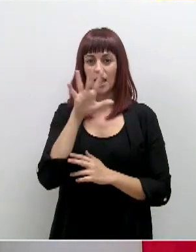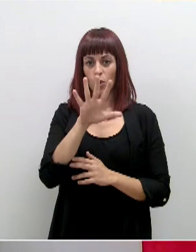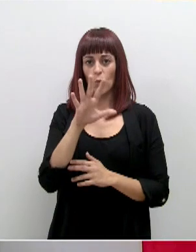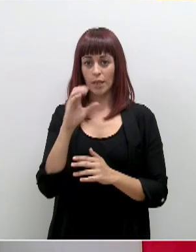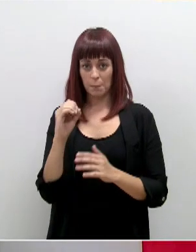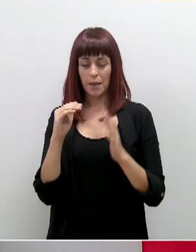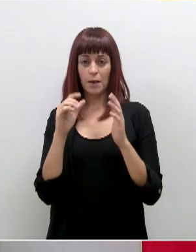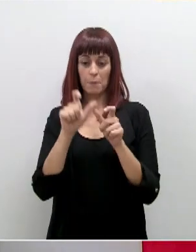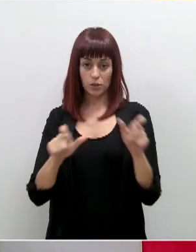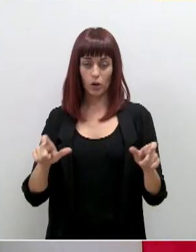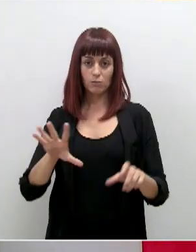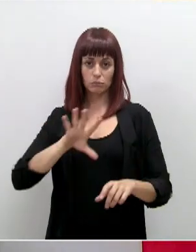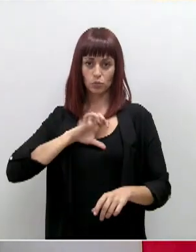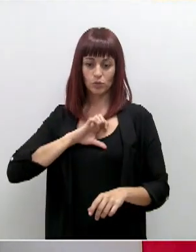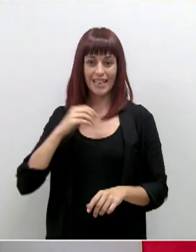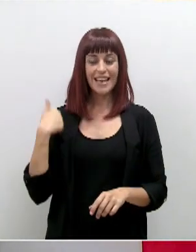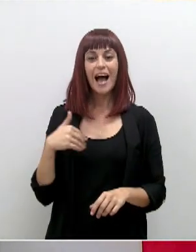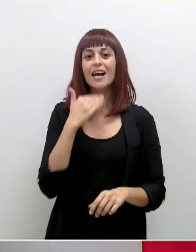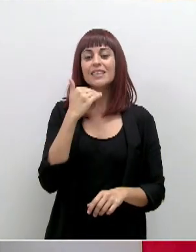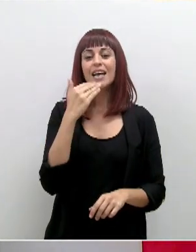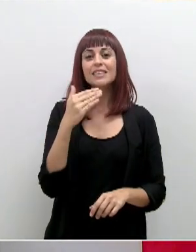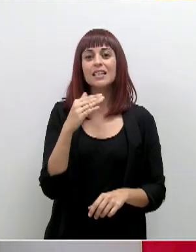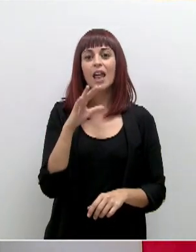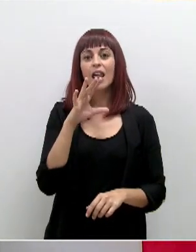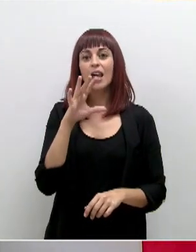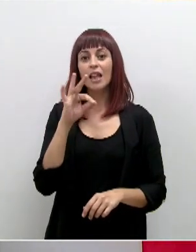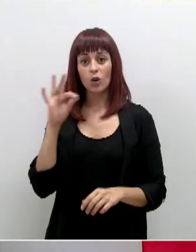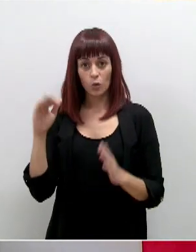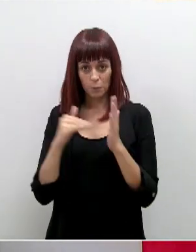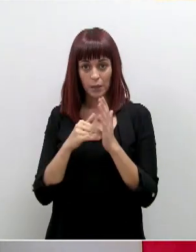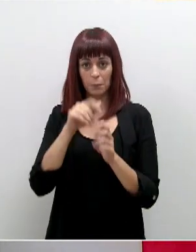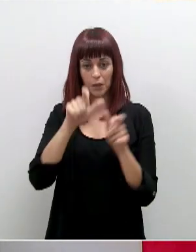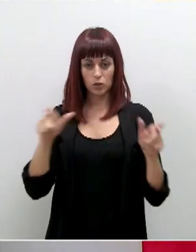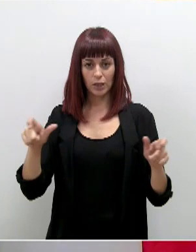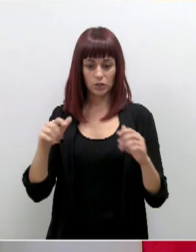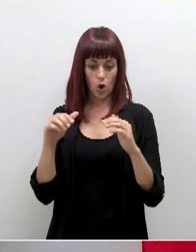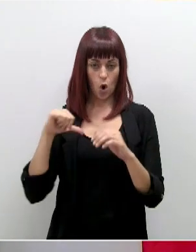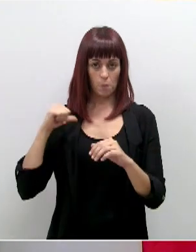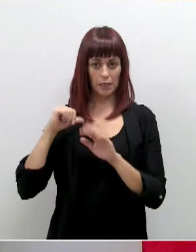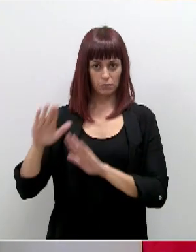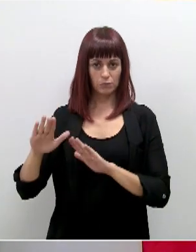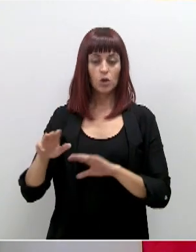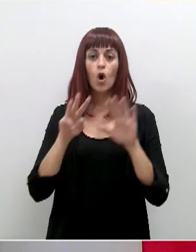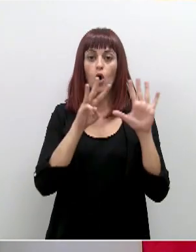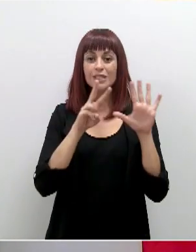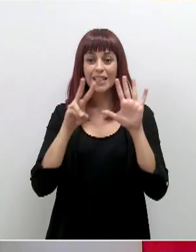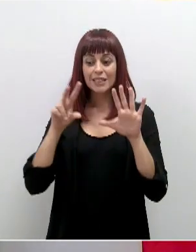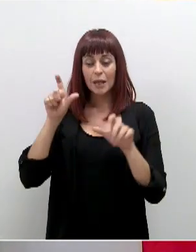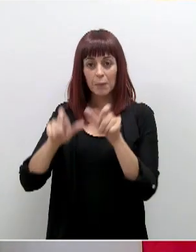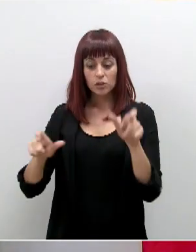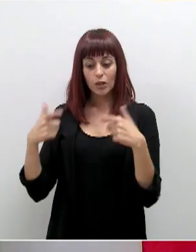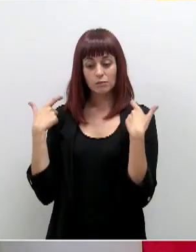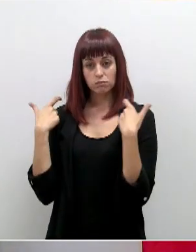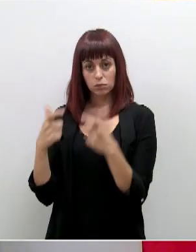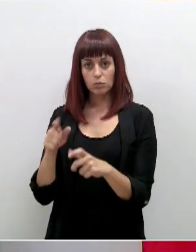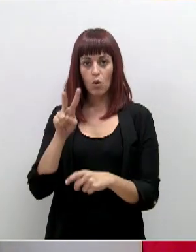contagiadas. Llegamos a la cifra de 500 personas hospitalizadas y de 87 personas ingresadas en la unidad de